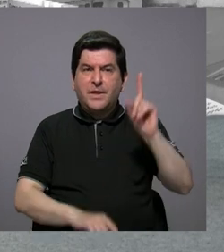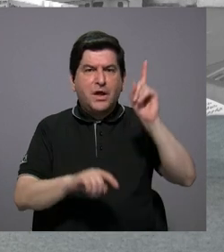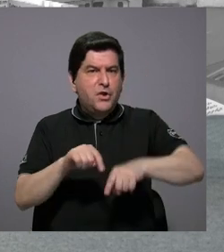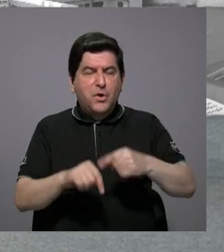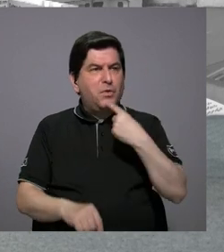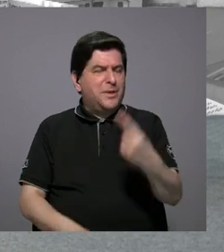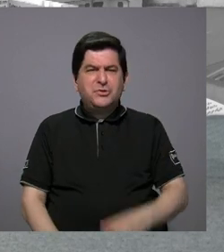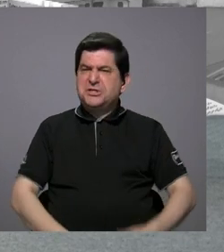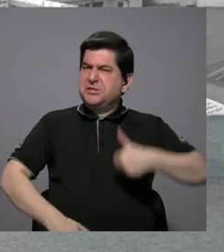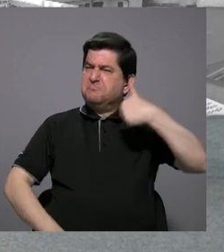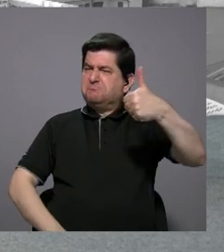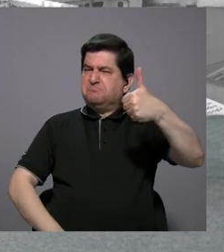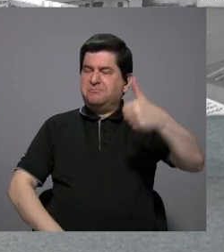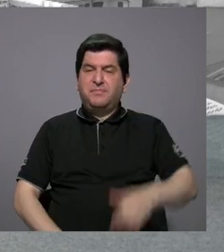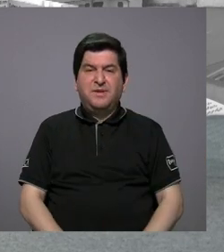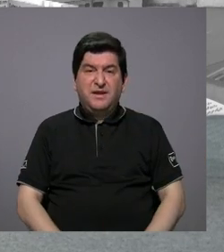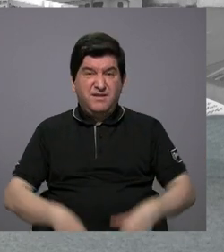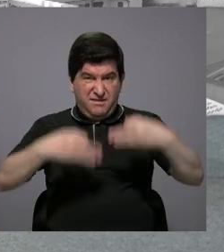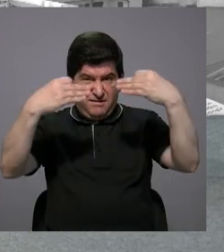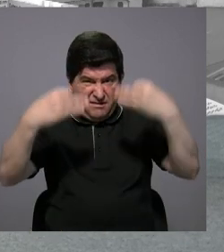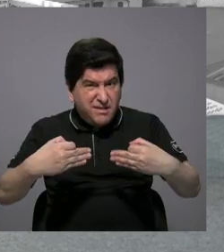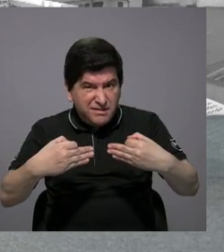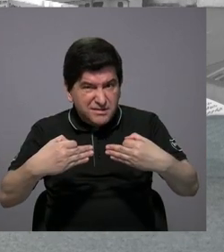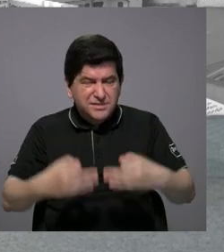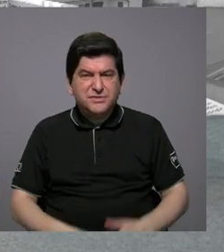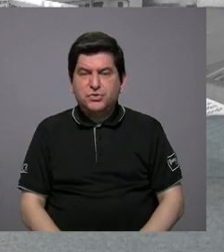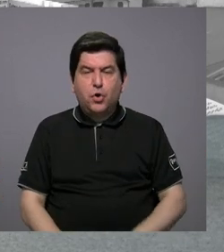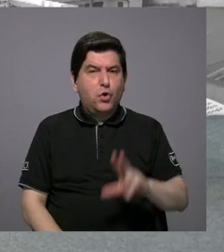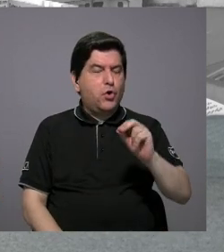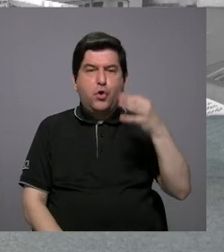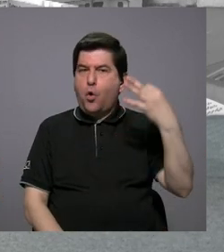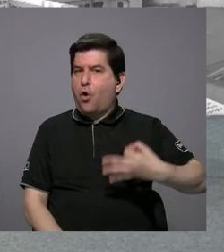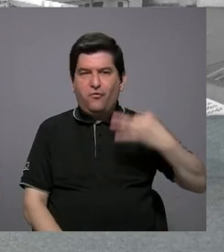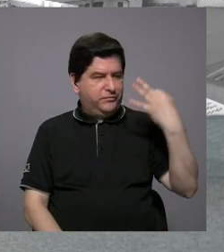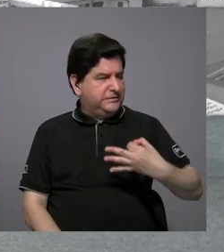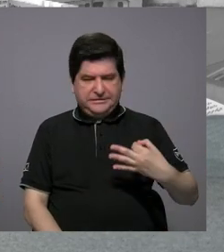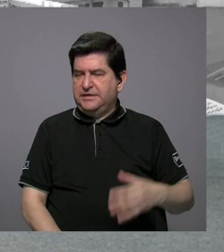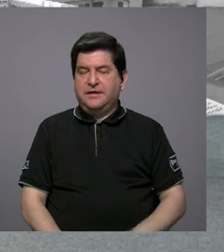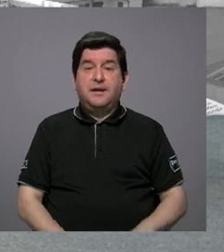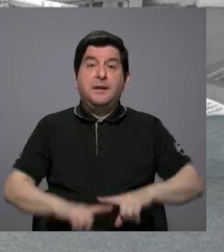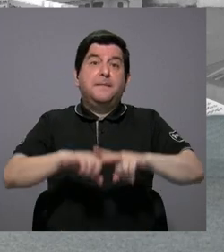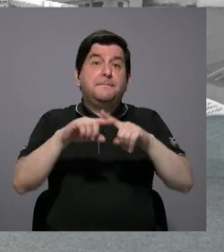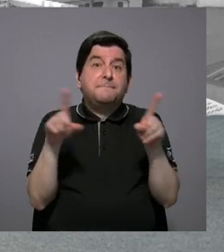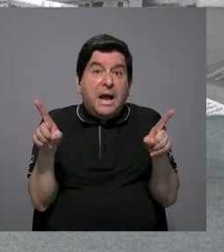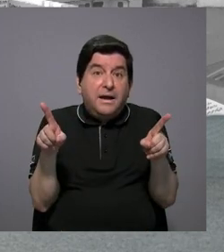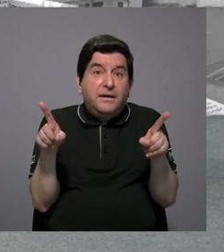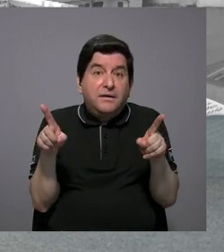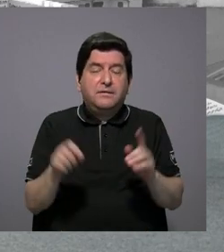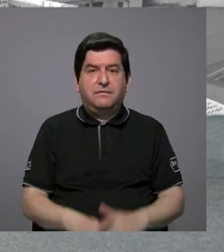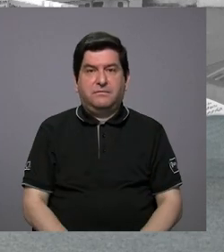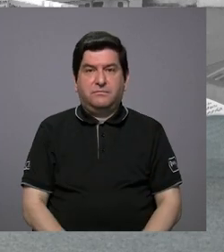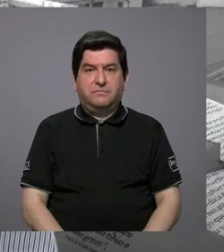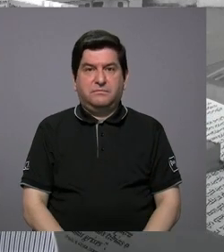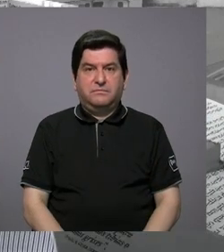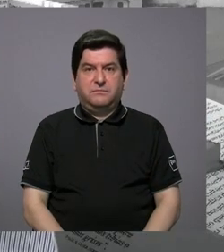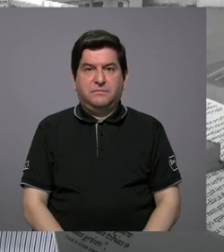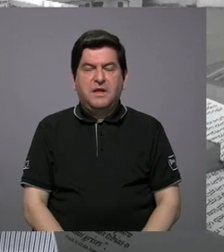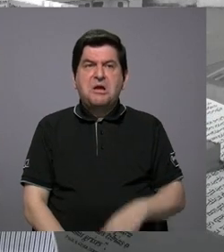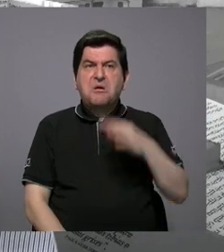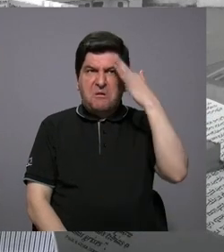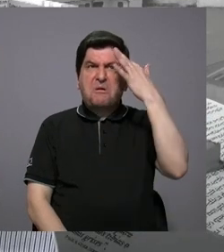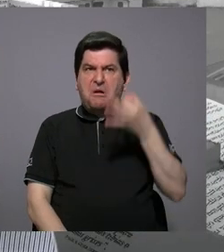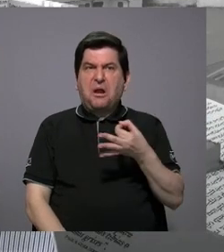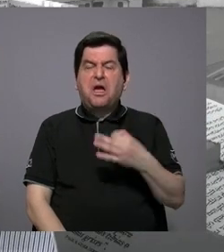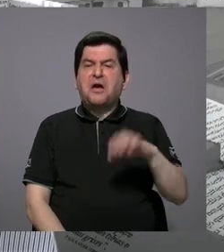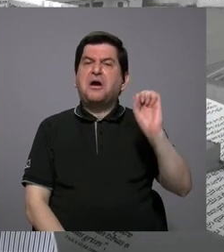cantar victoria porque el decreto todavía no ha sido oficializado, pero creemos